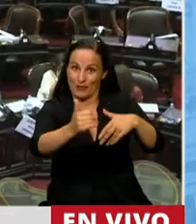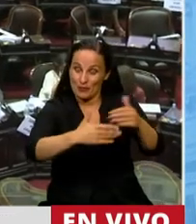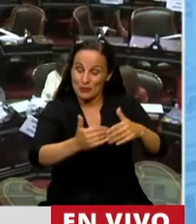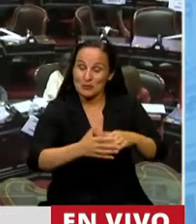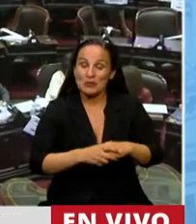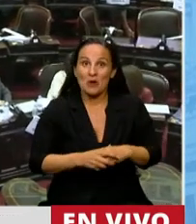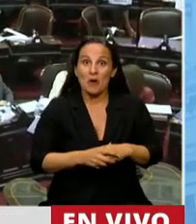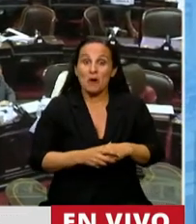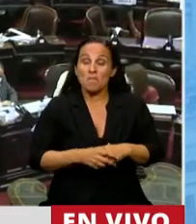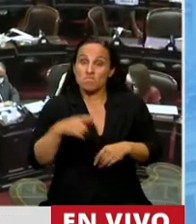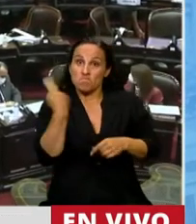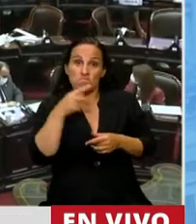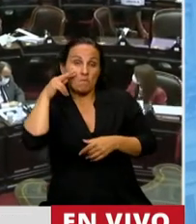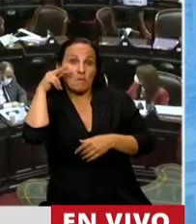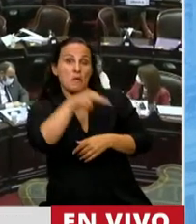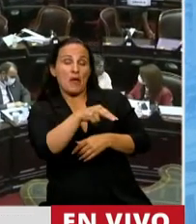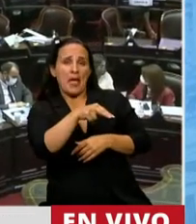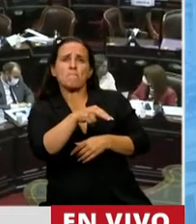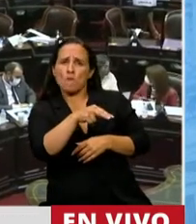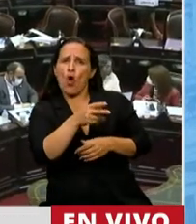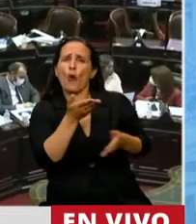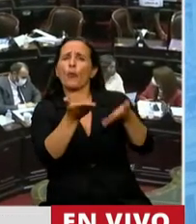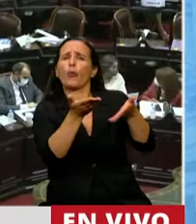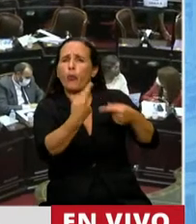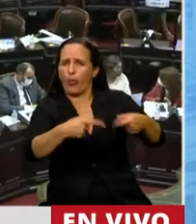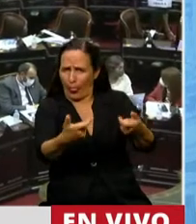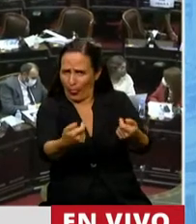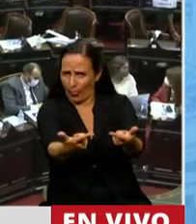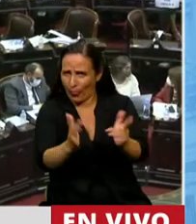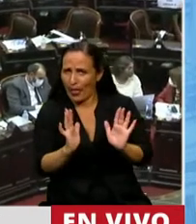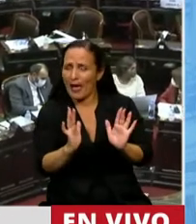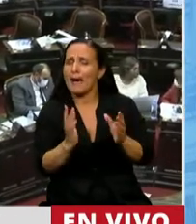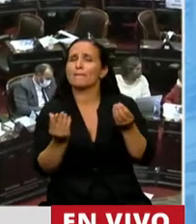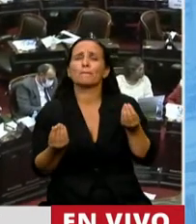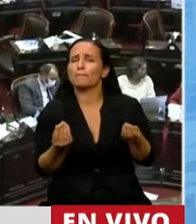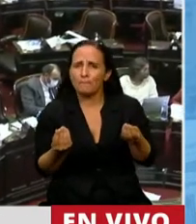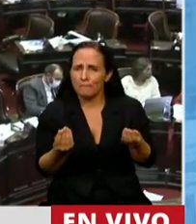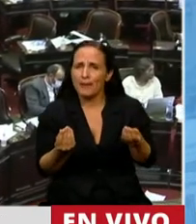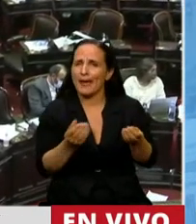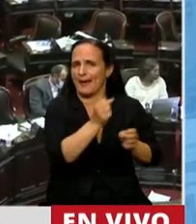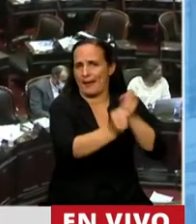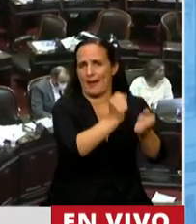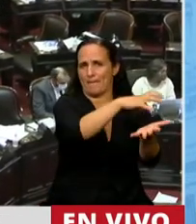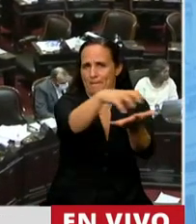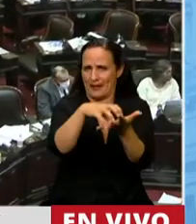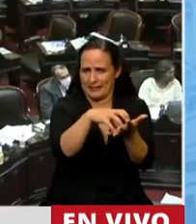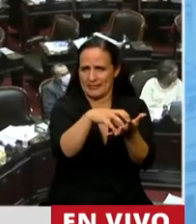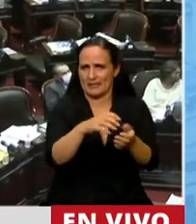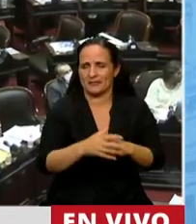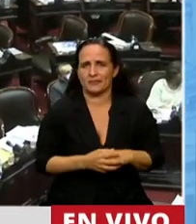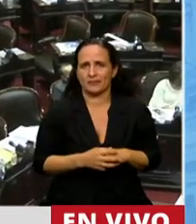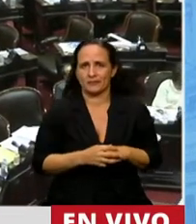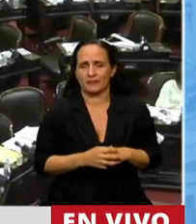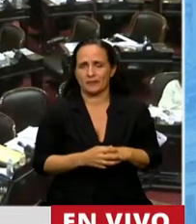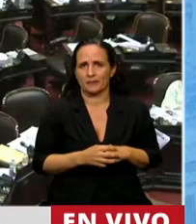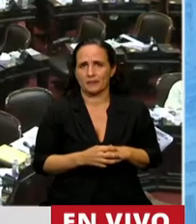vemos son beneficios, muchos beneficios para empresas, porque acá se van